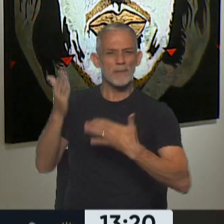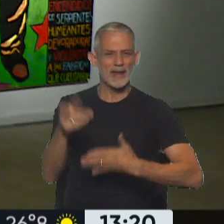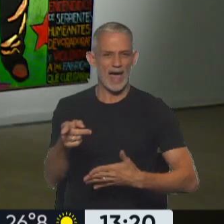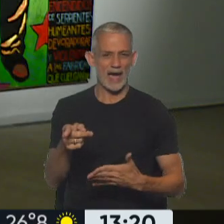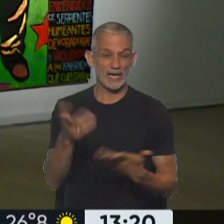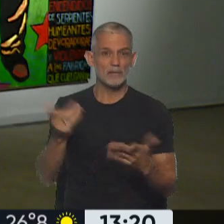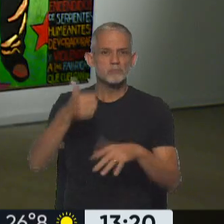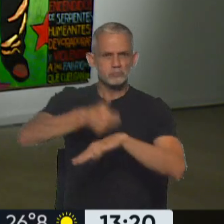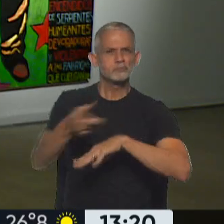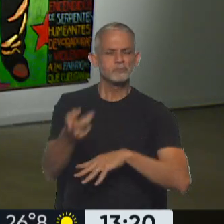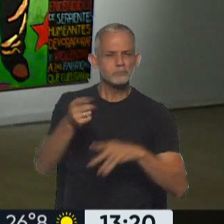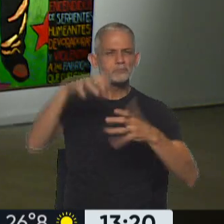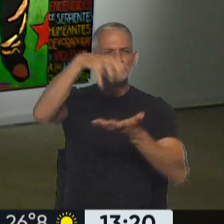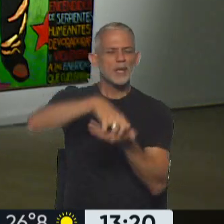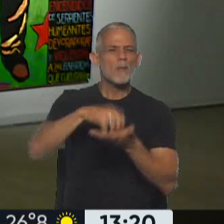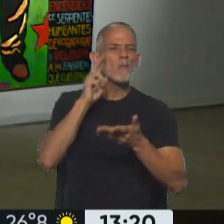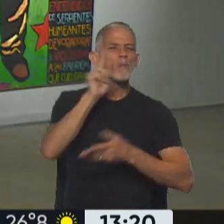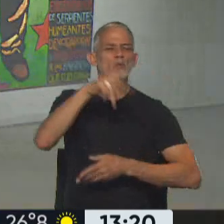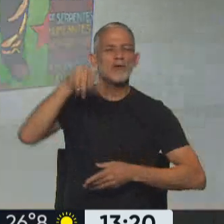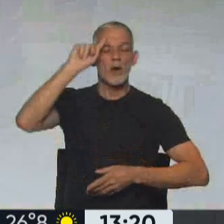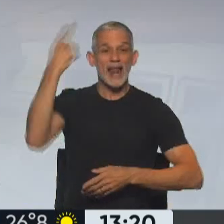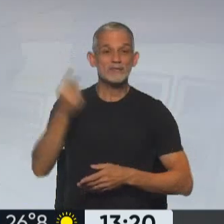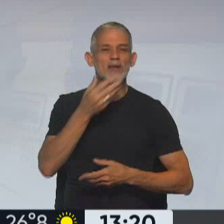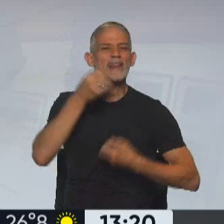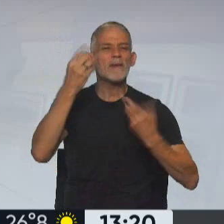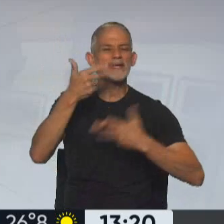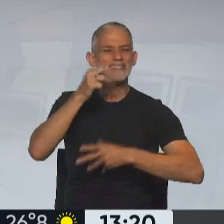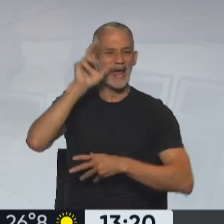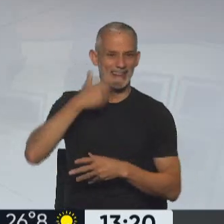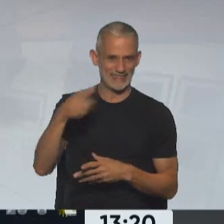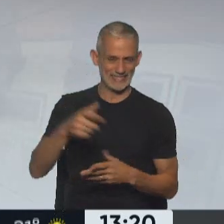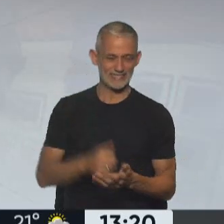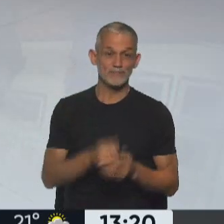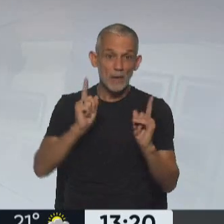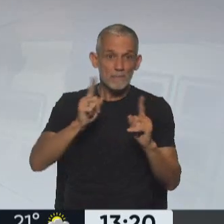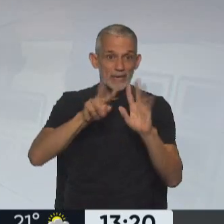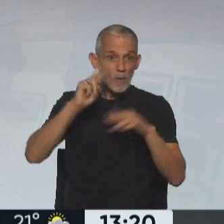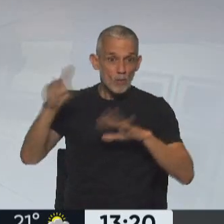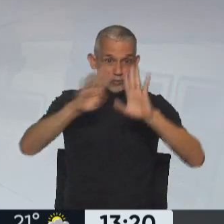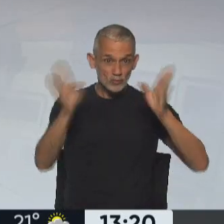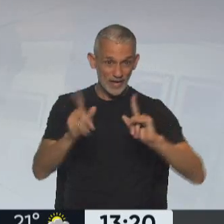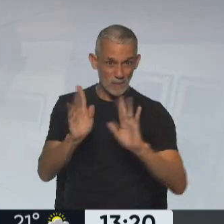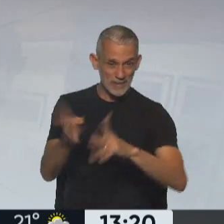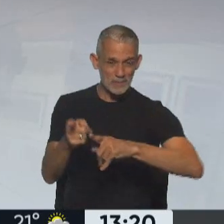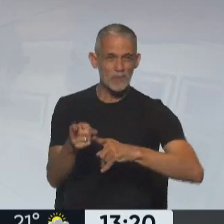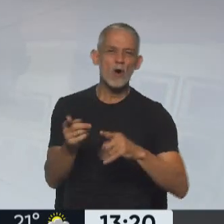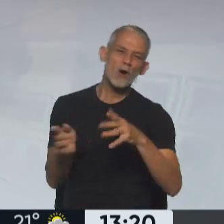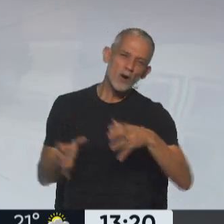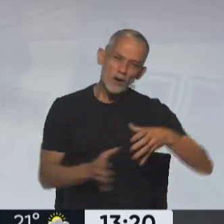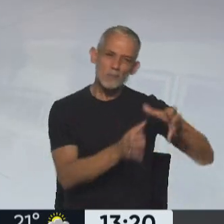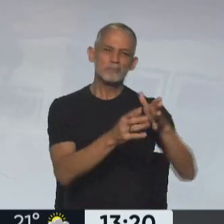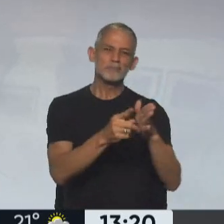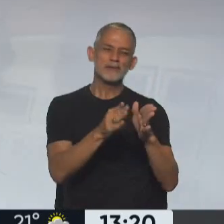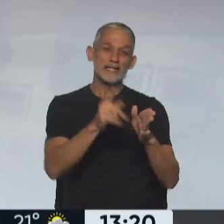está allí presente en el Museo Nacional de Bellas Artes. Mismo museo nos quedamos allí donde está también la